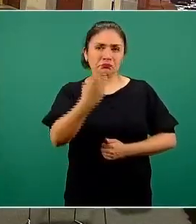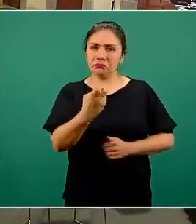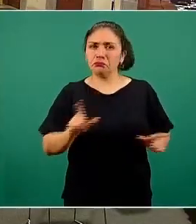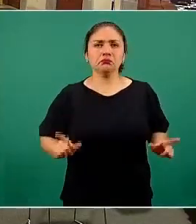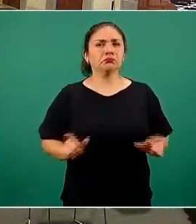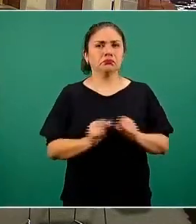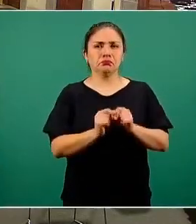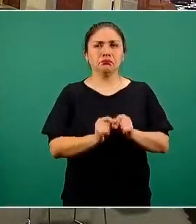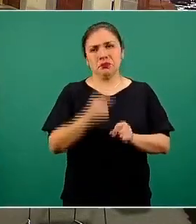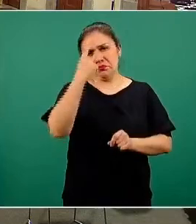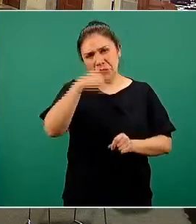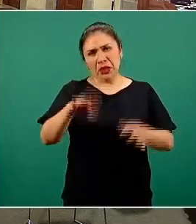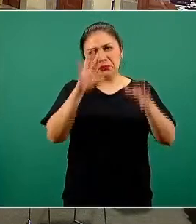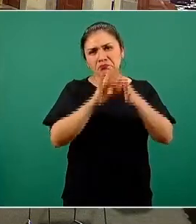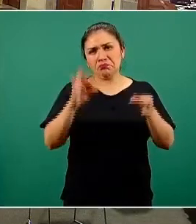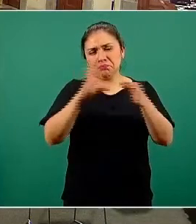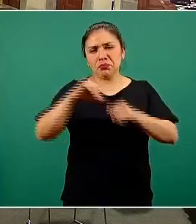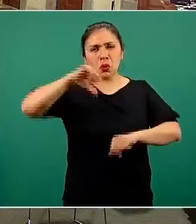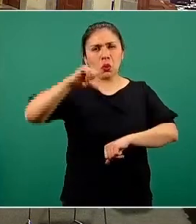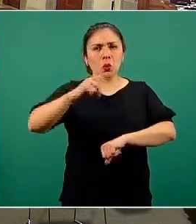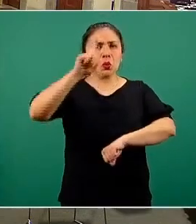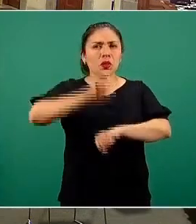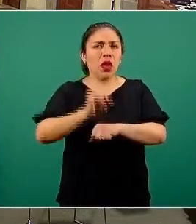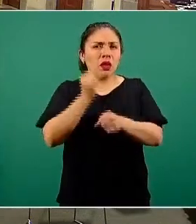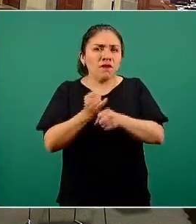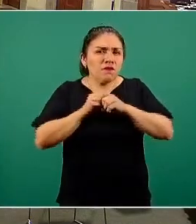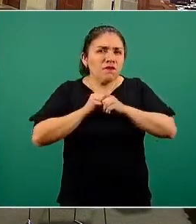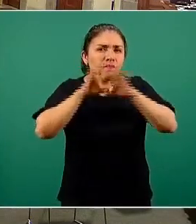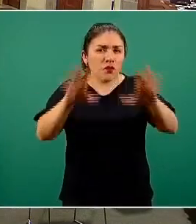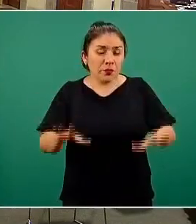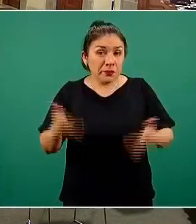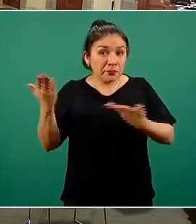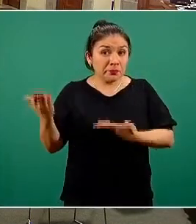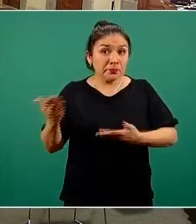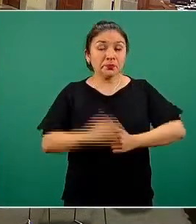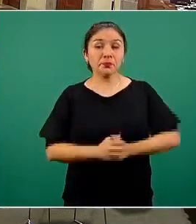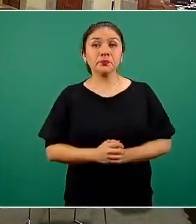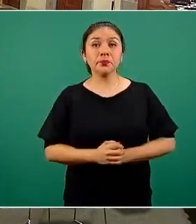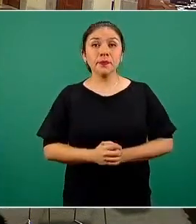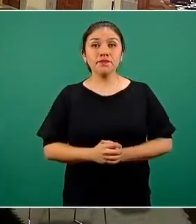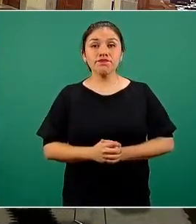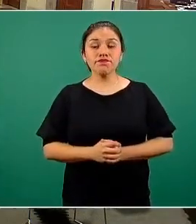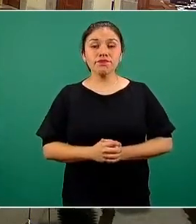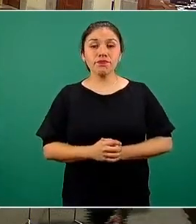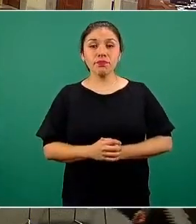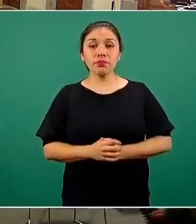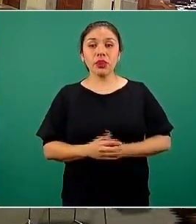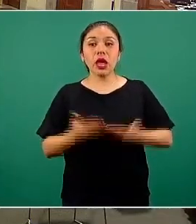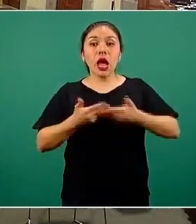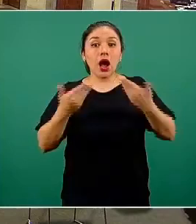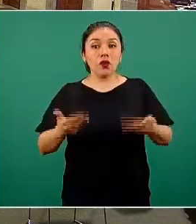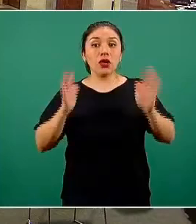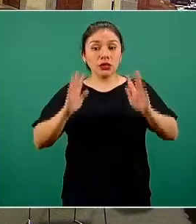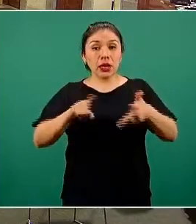la actualización de la información estadística y entonces ahora procederíamos